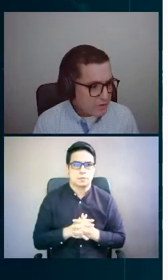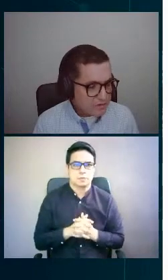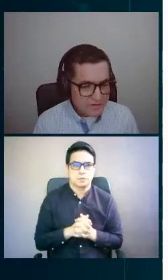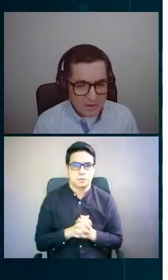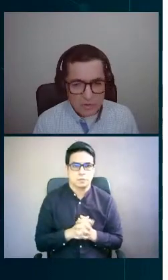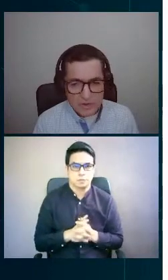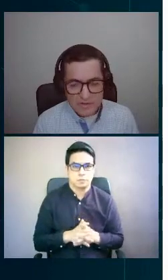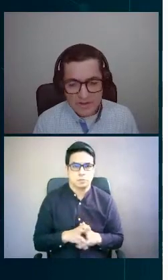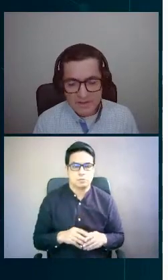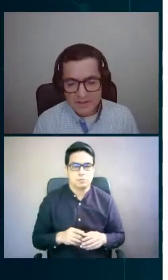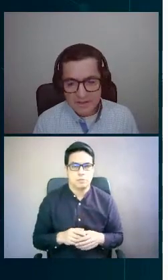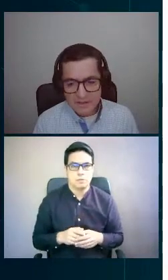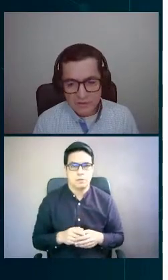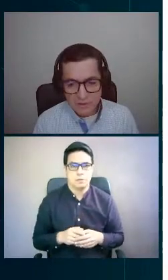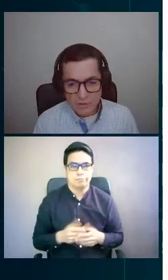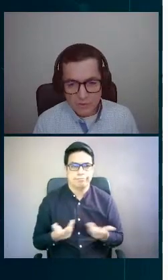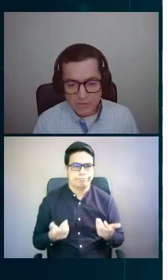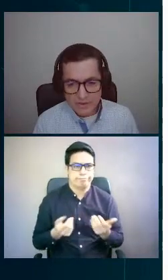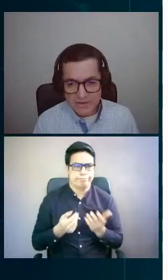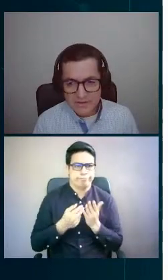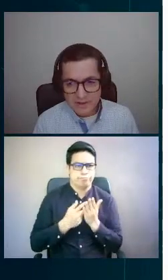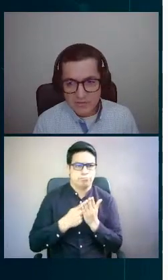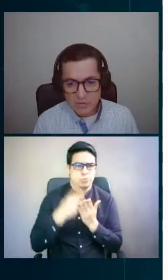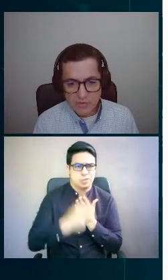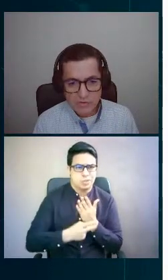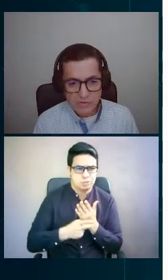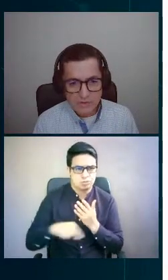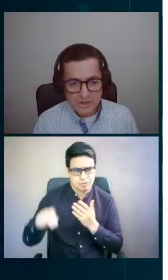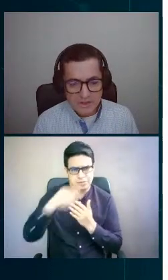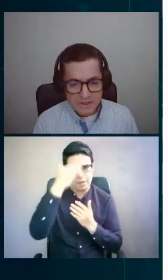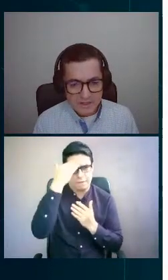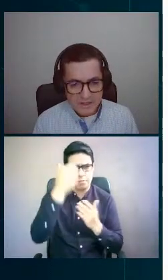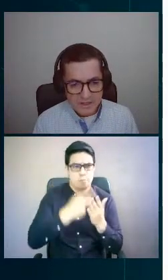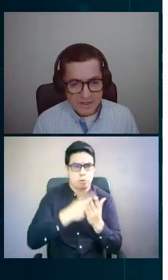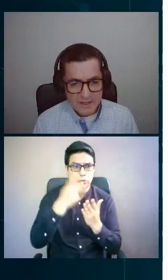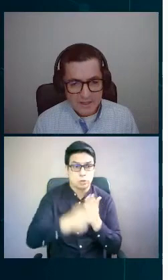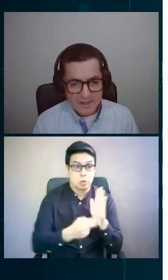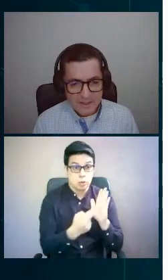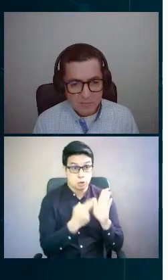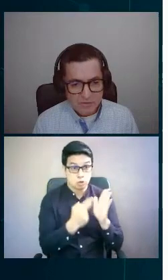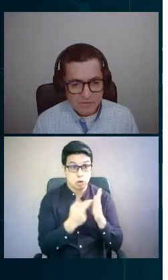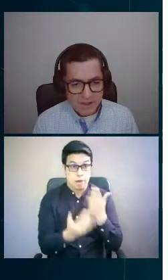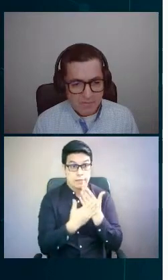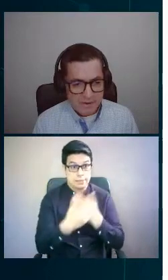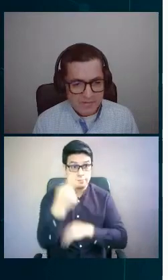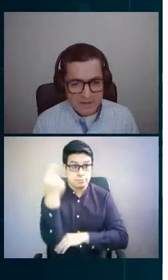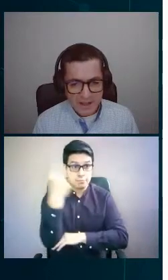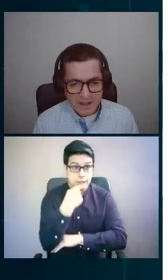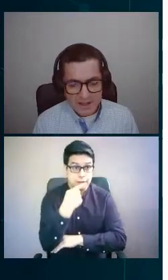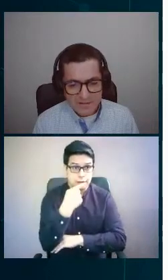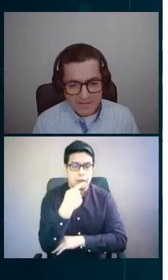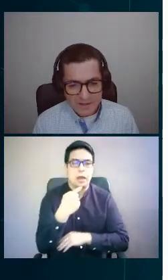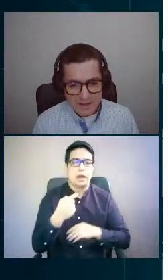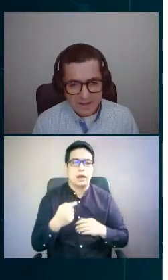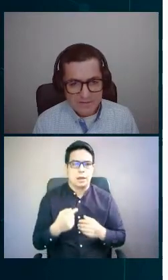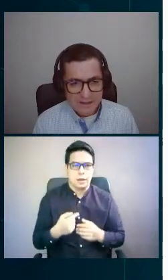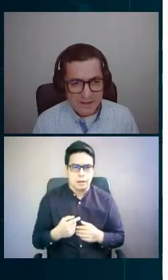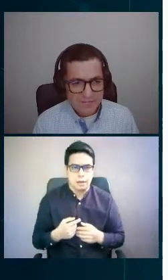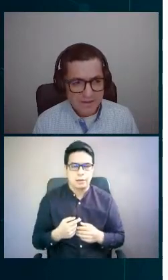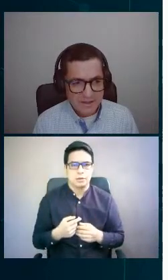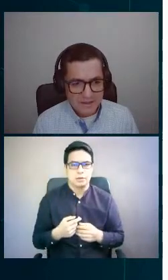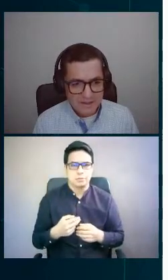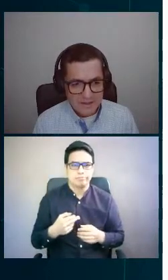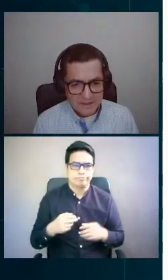estos proyectos que se autorizan dentro de esta resolución, pues aparecen acá en esta